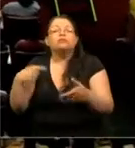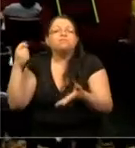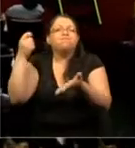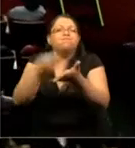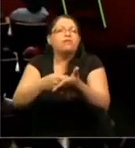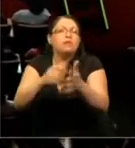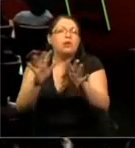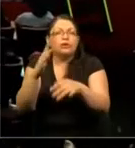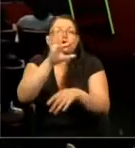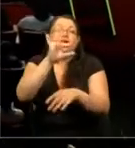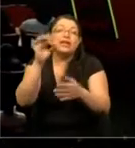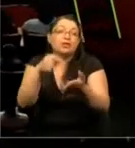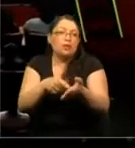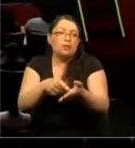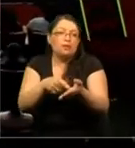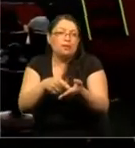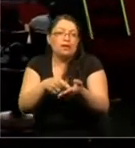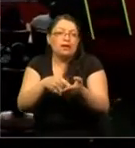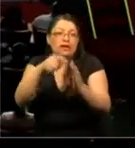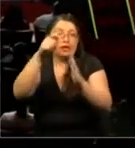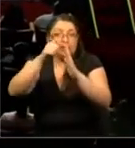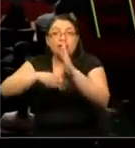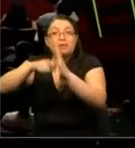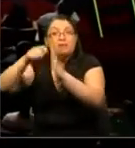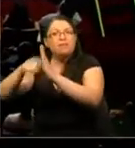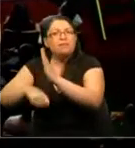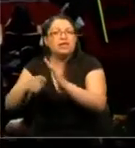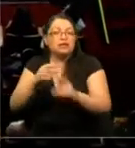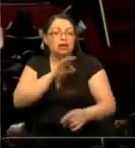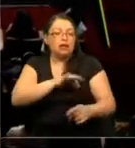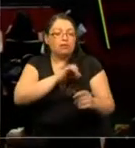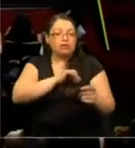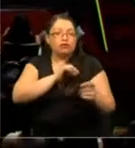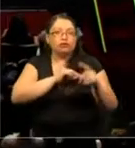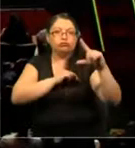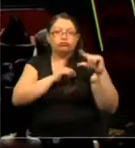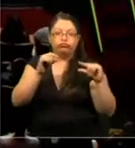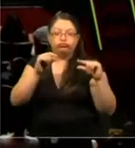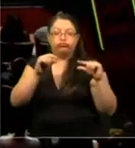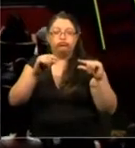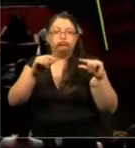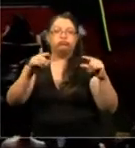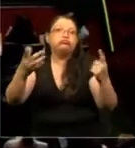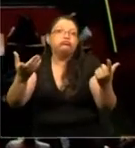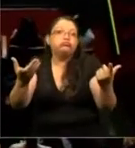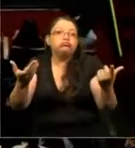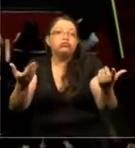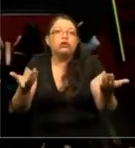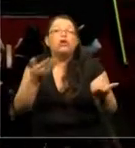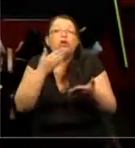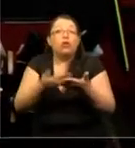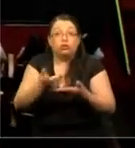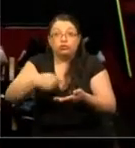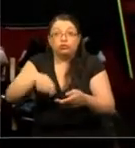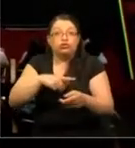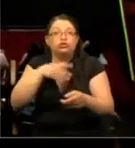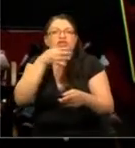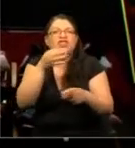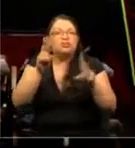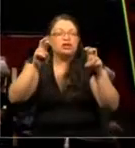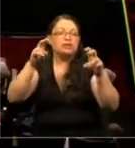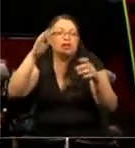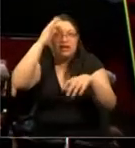al mes, que supera el valor de una pensión promedio actual en este país. Por lo tanto, cuando hablamos de